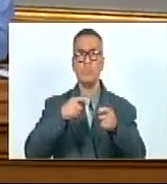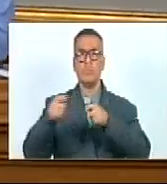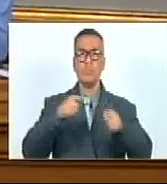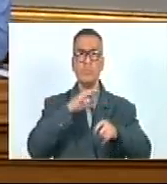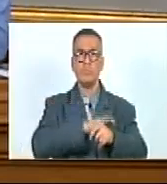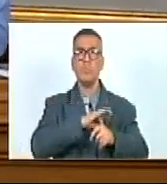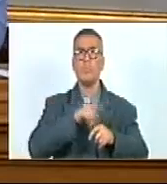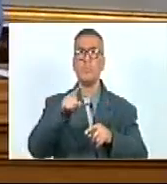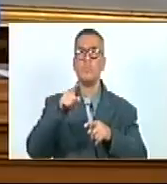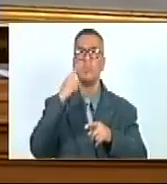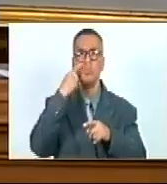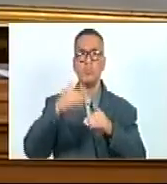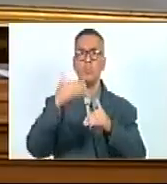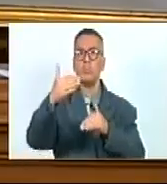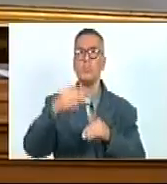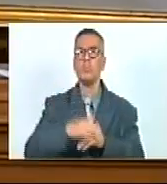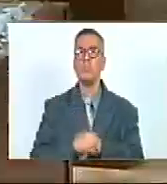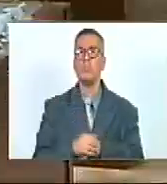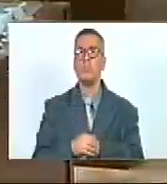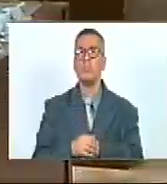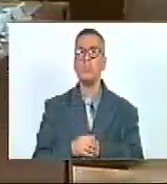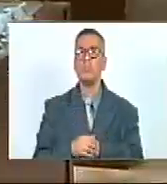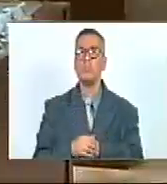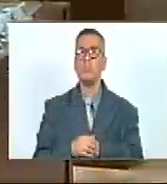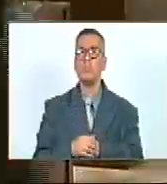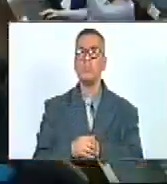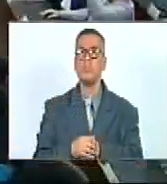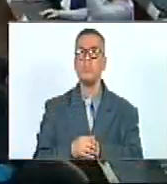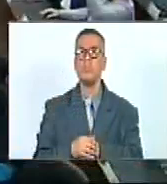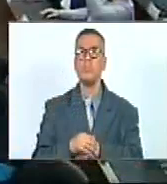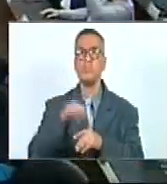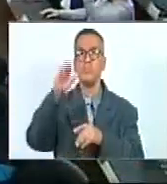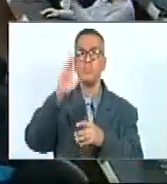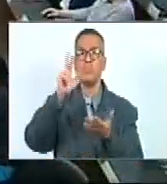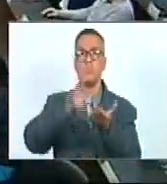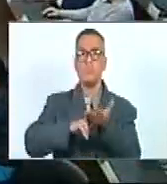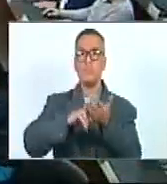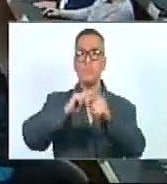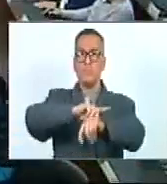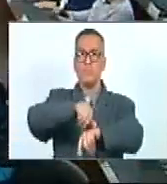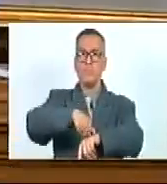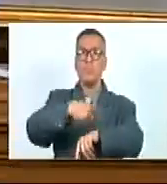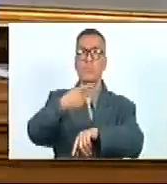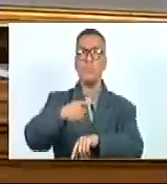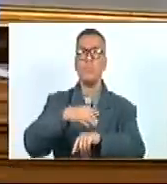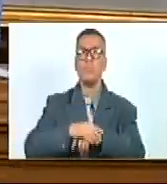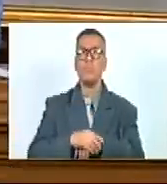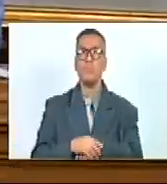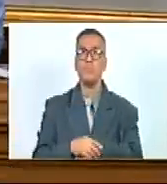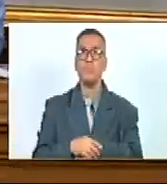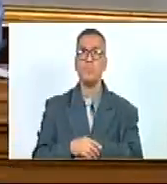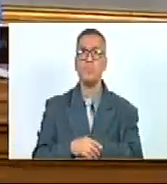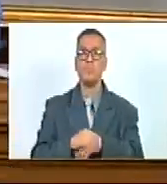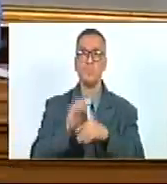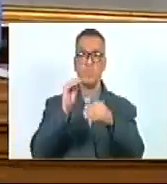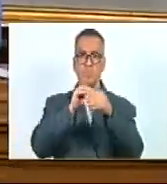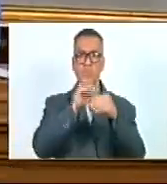Contraloría Social. Hacerlo con la señal de costumbre. Se aprueba el diferimiento. Se